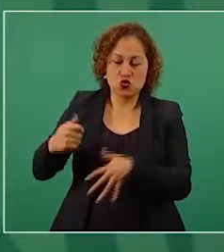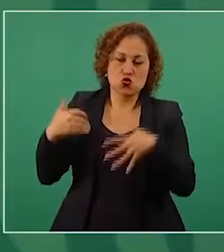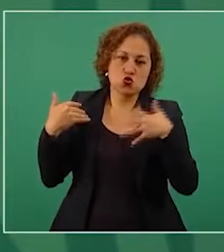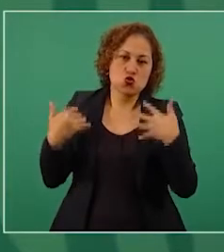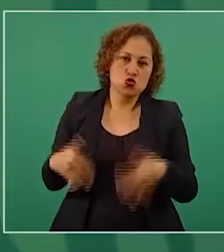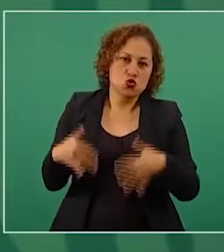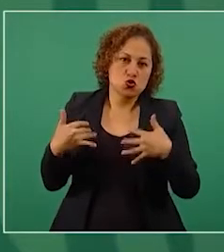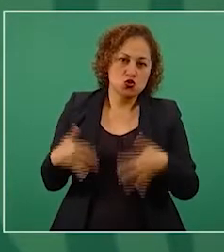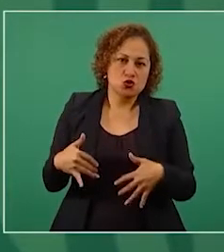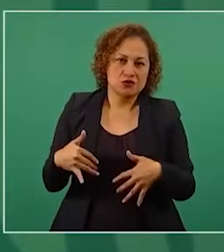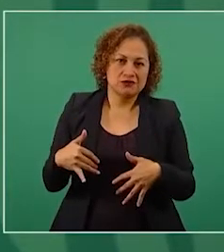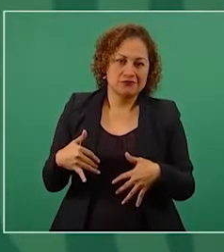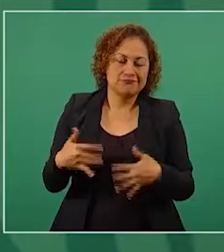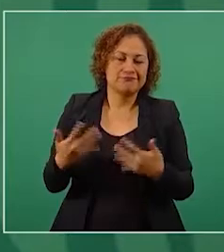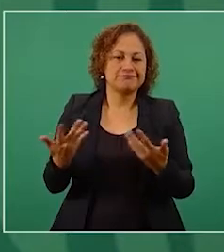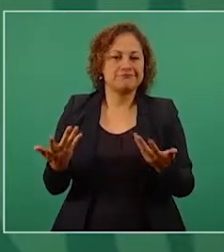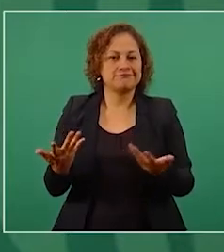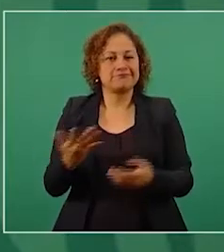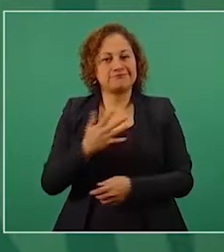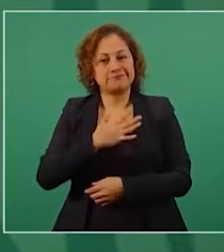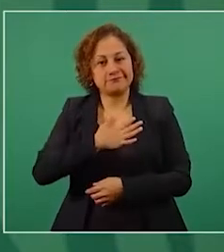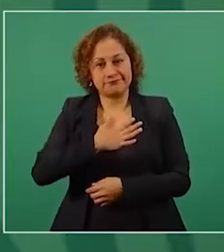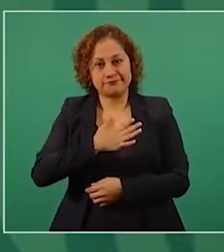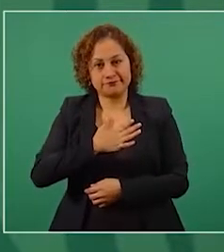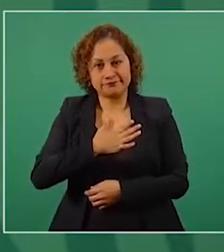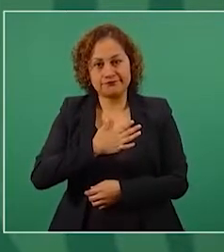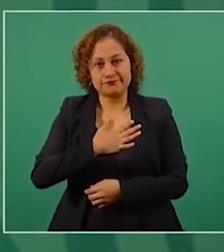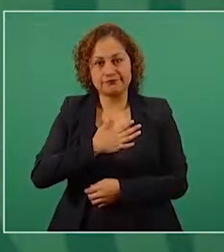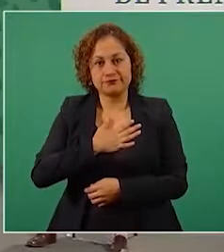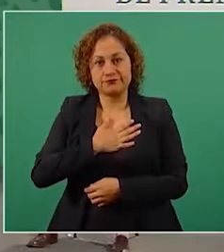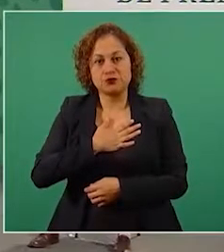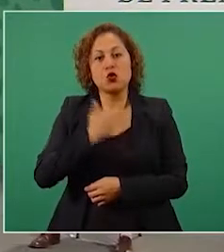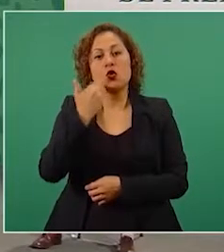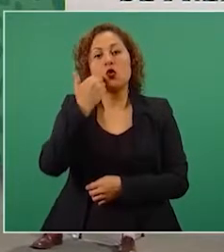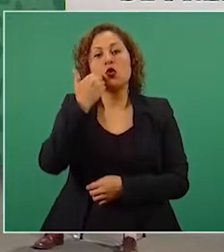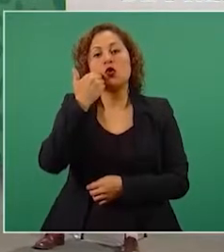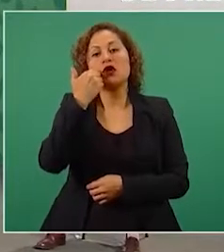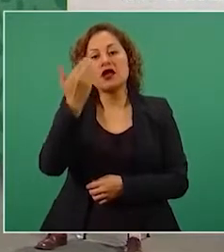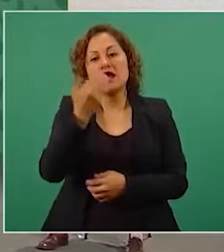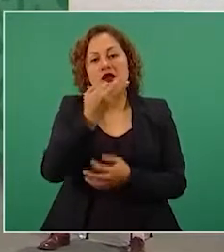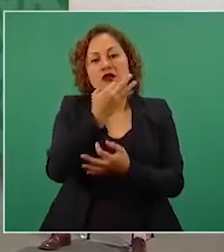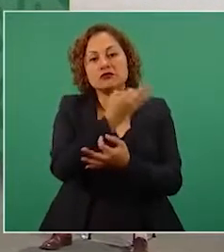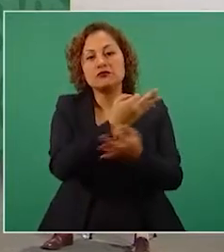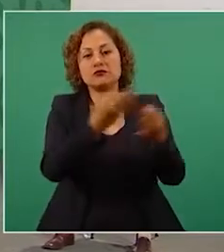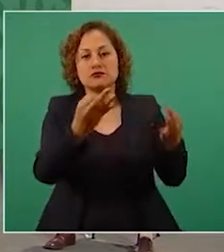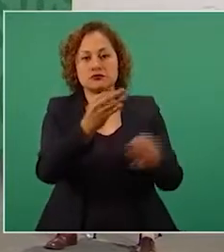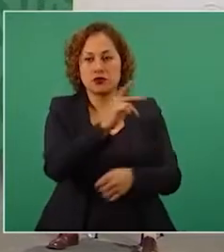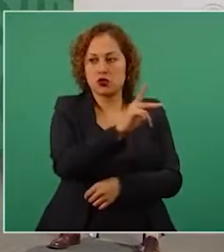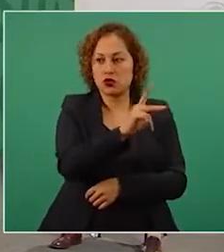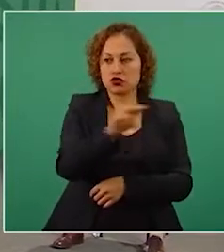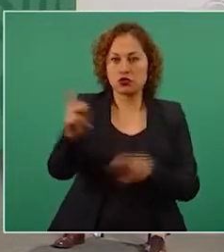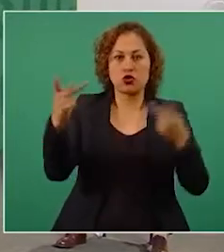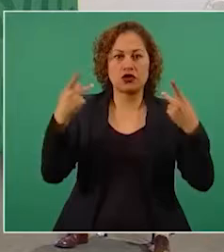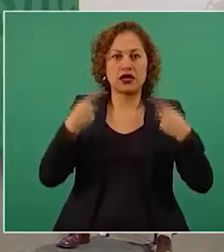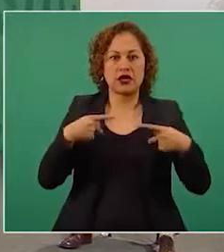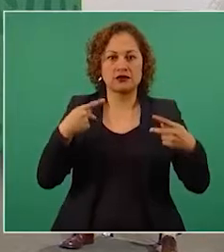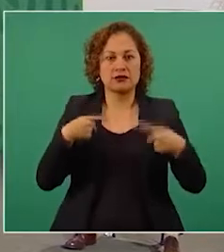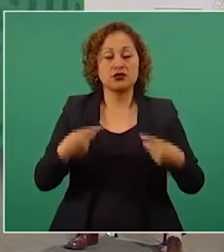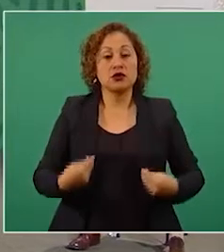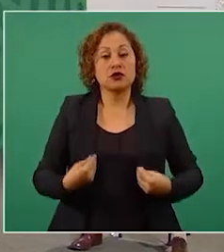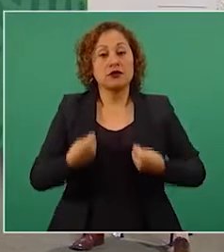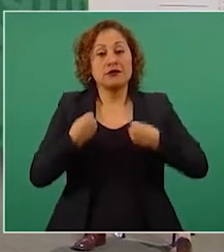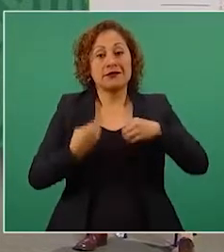invito a todos los ciudadanos de Guerrero y de